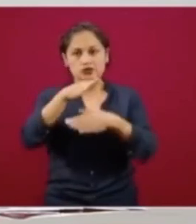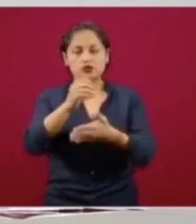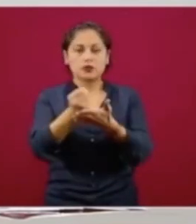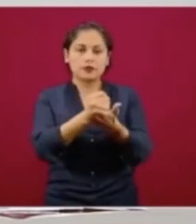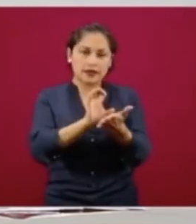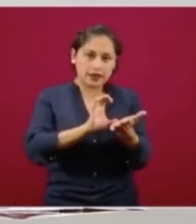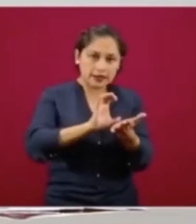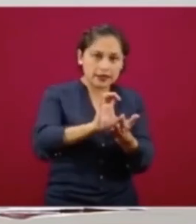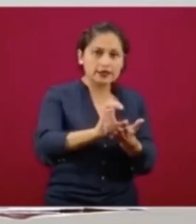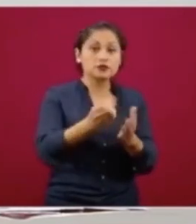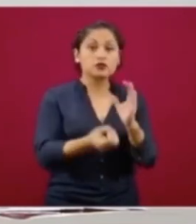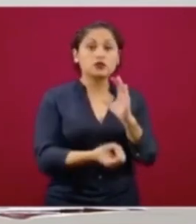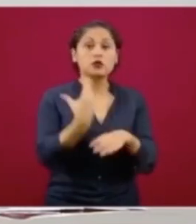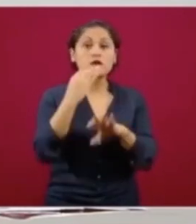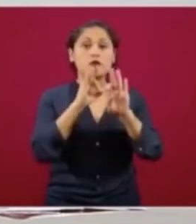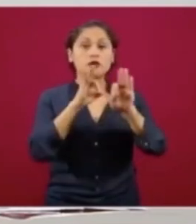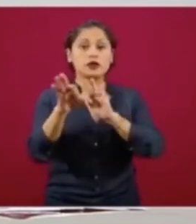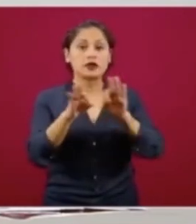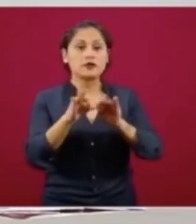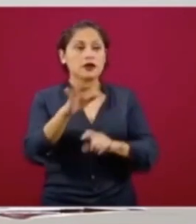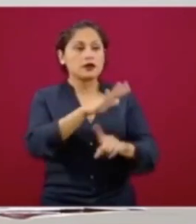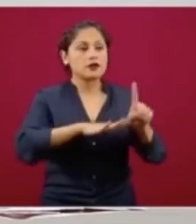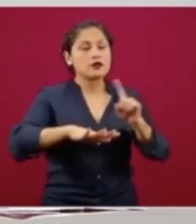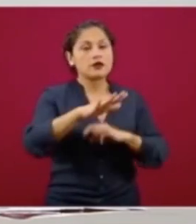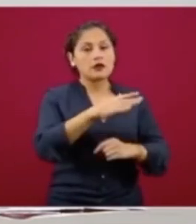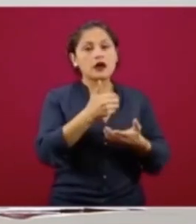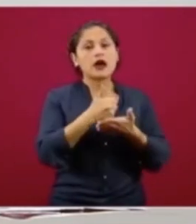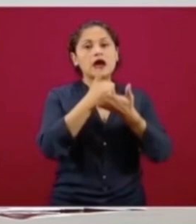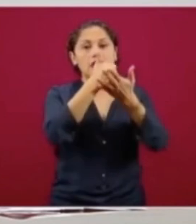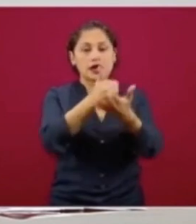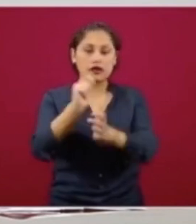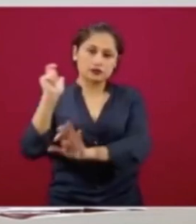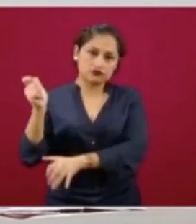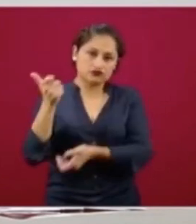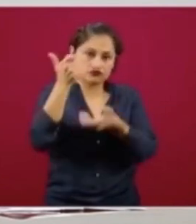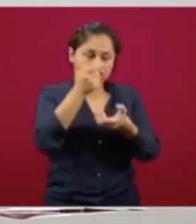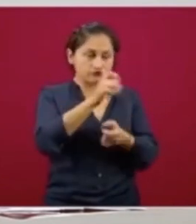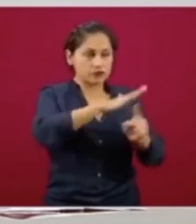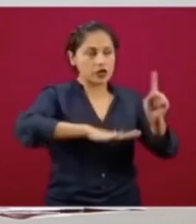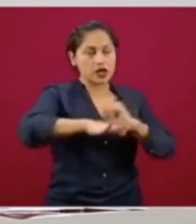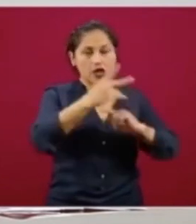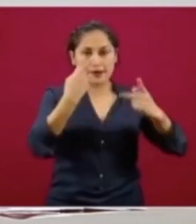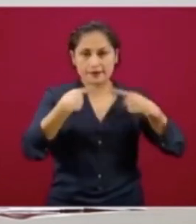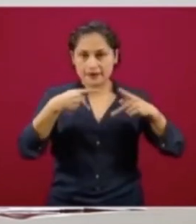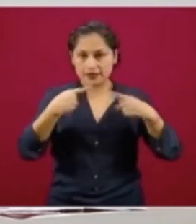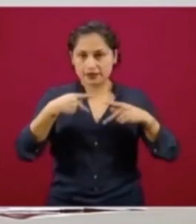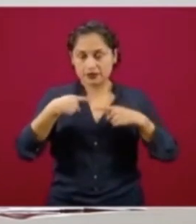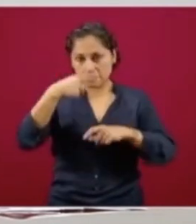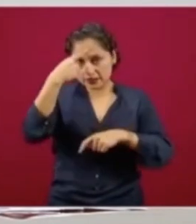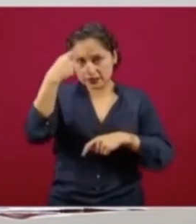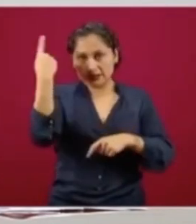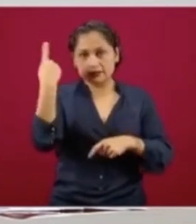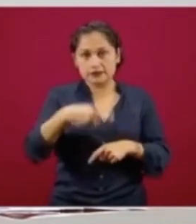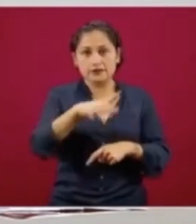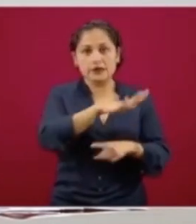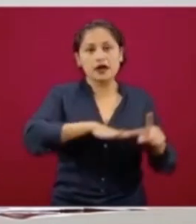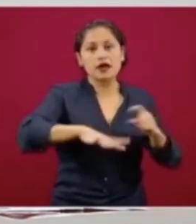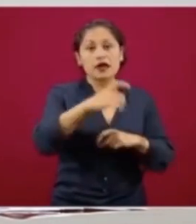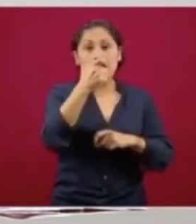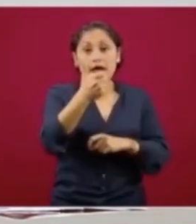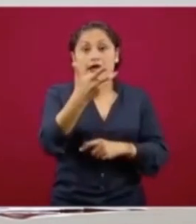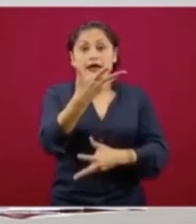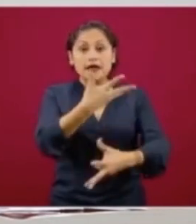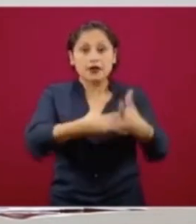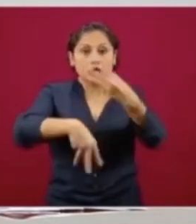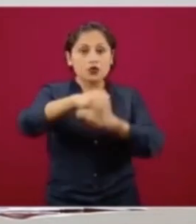de la generación de empleos, se pueda bajar estos recursos que permita que haya poder adquisitivo, que se mueva la economía desde